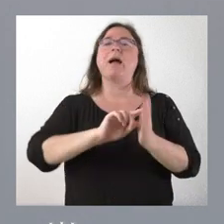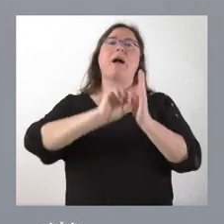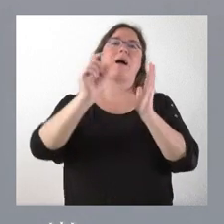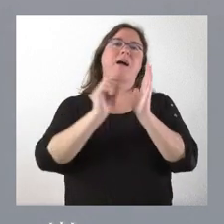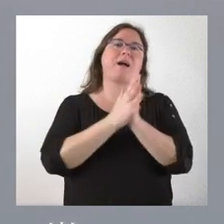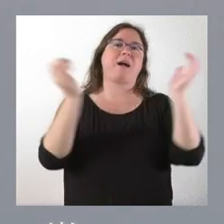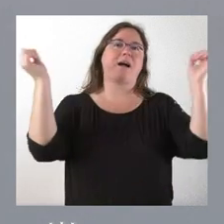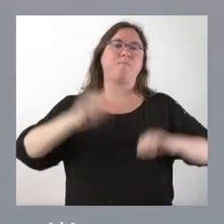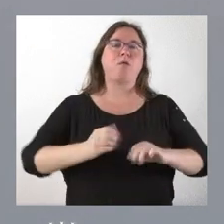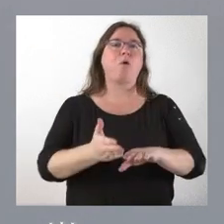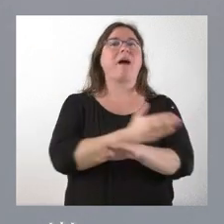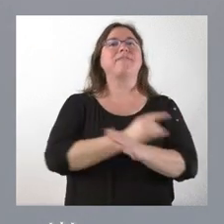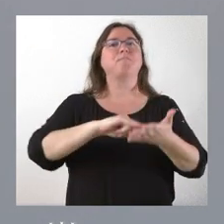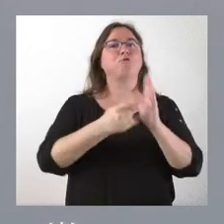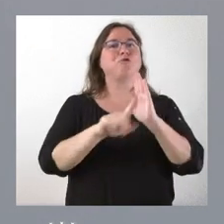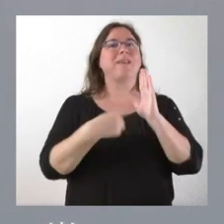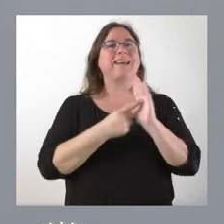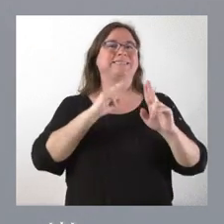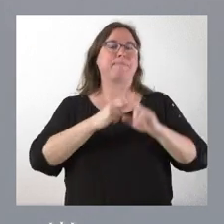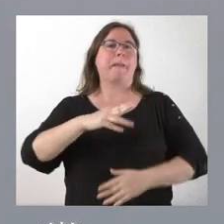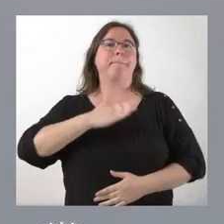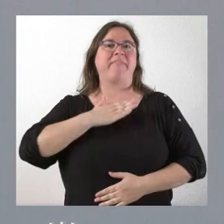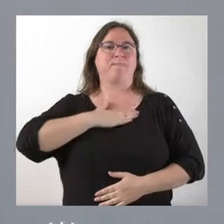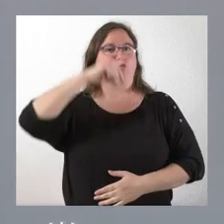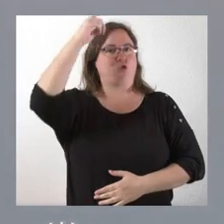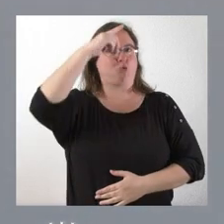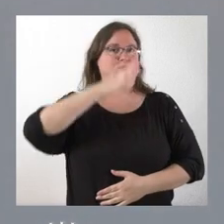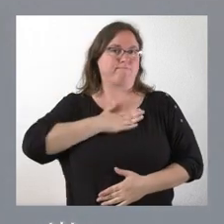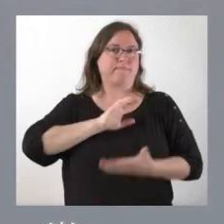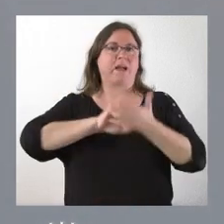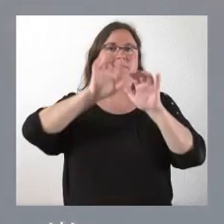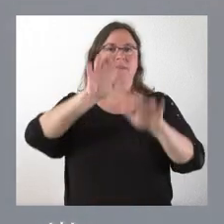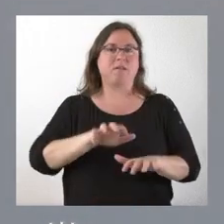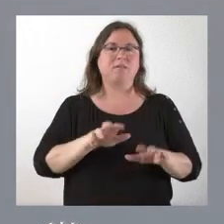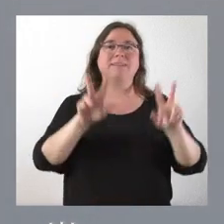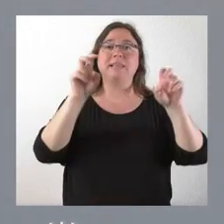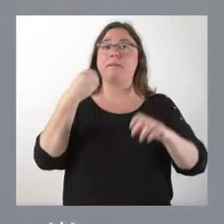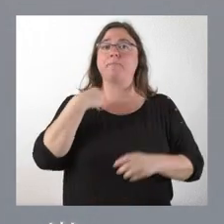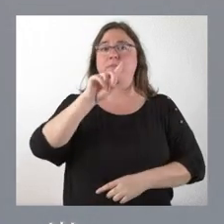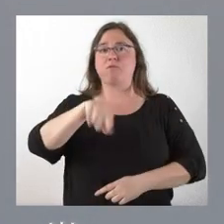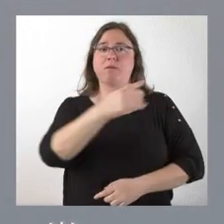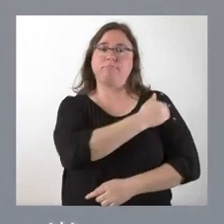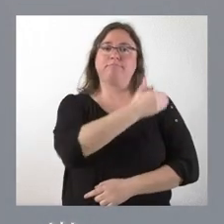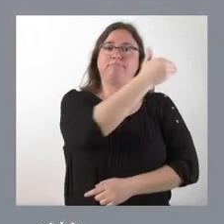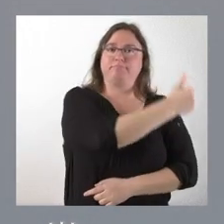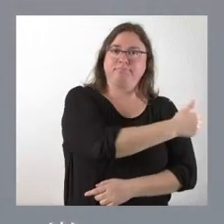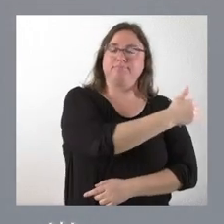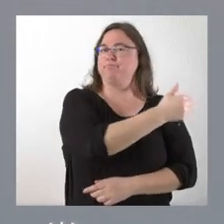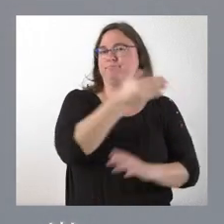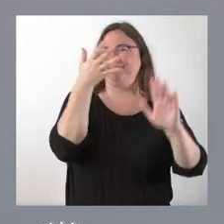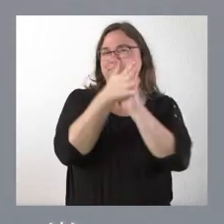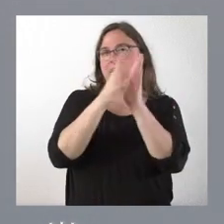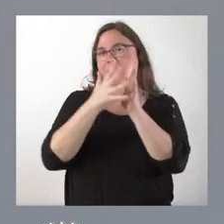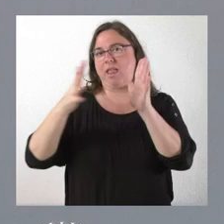ley de patrimonio cultural de Castilla y León, sobre el mismo dará cuenta inmediatamente con carácter más